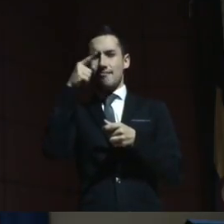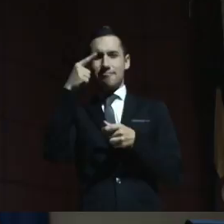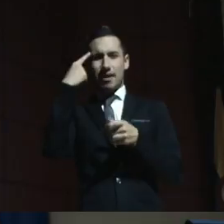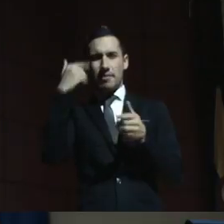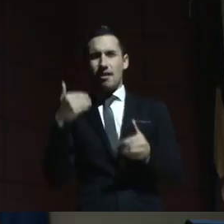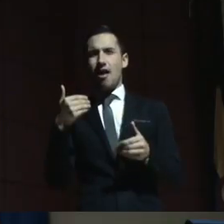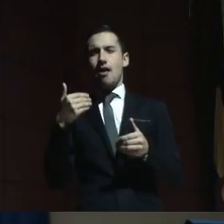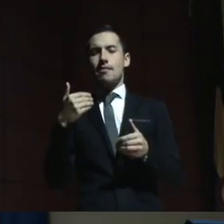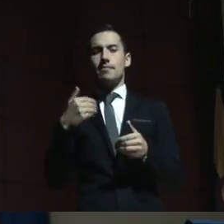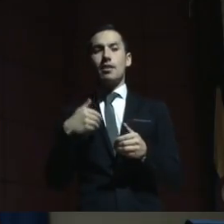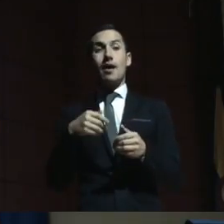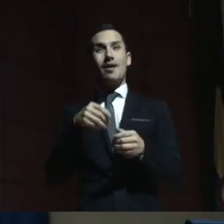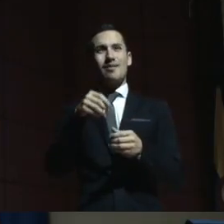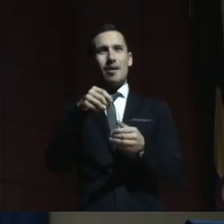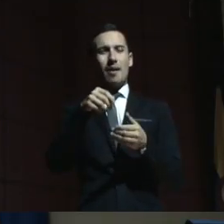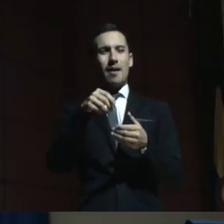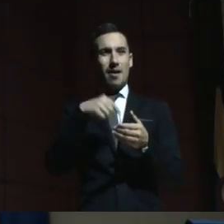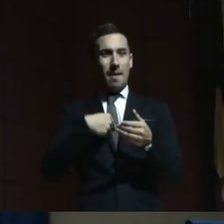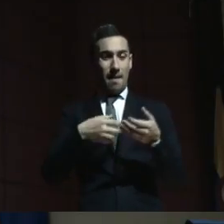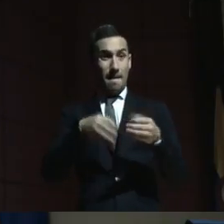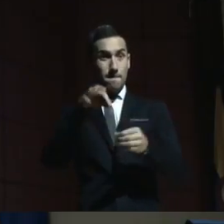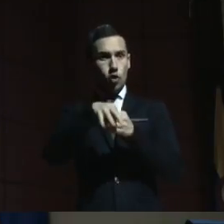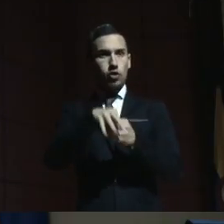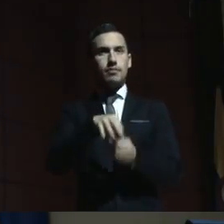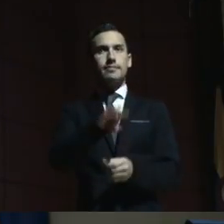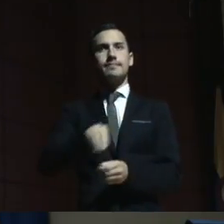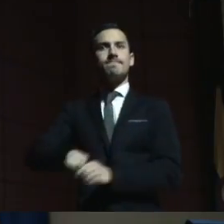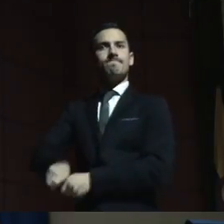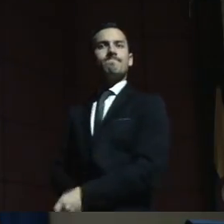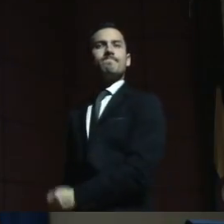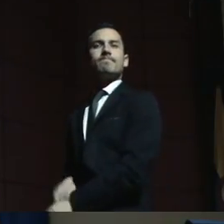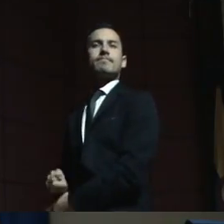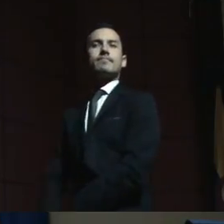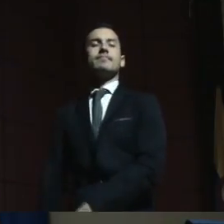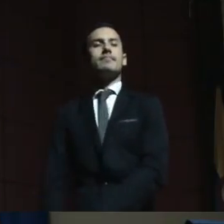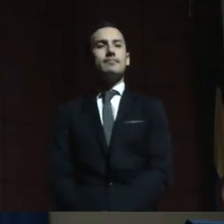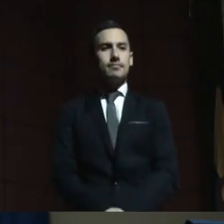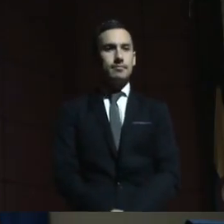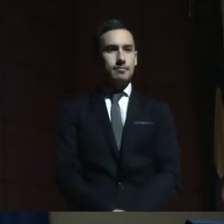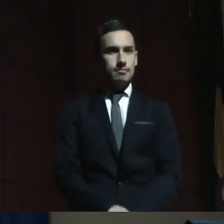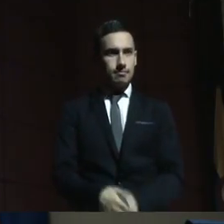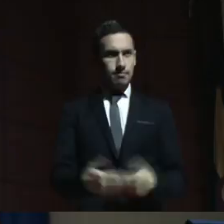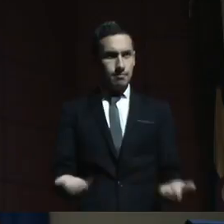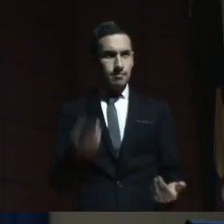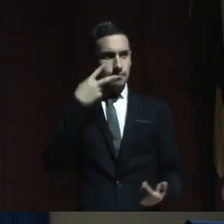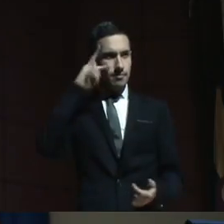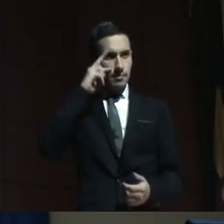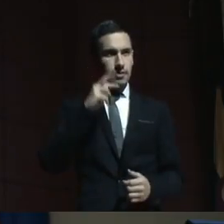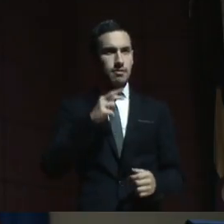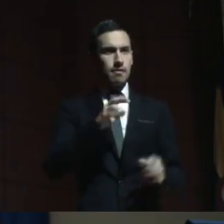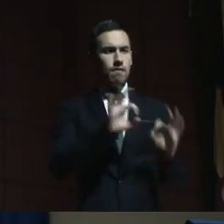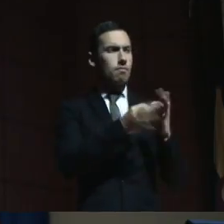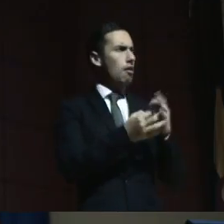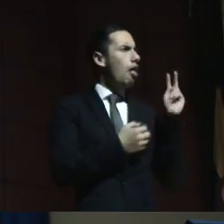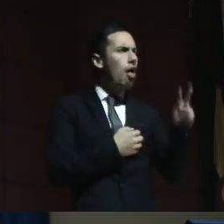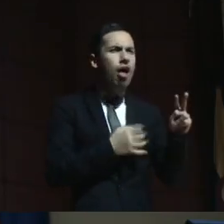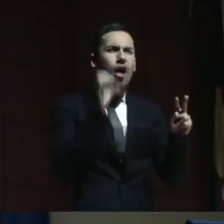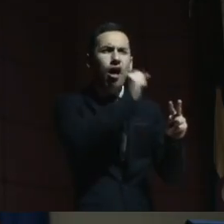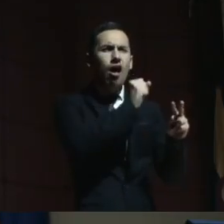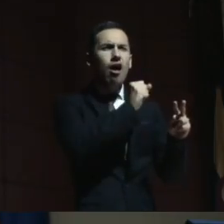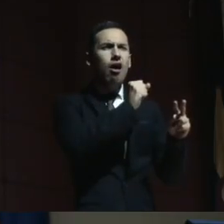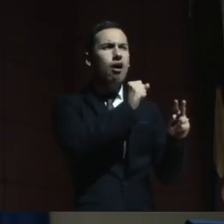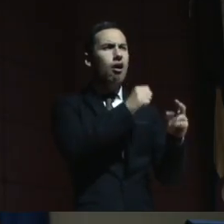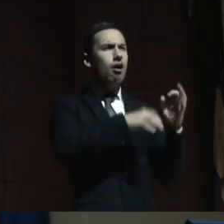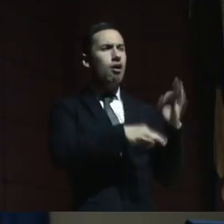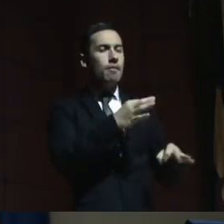Eso lo manifestaron familias que llevaron a su hijo a votar. Y otras pues pudieron votar porque no